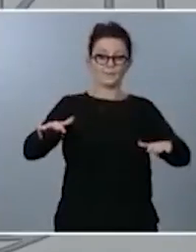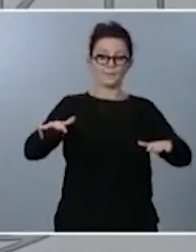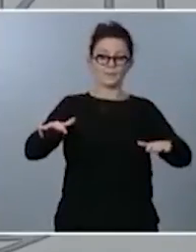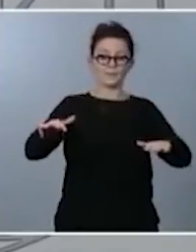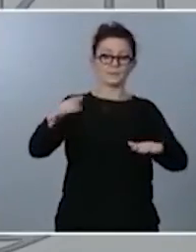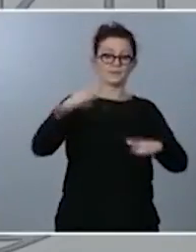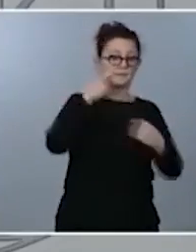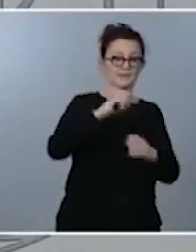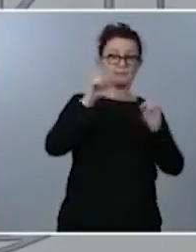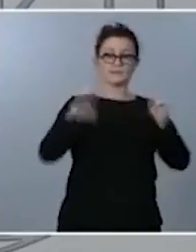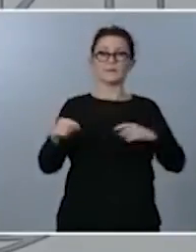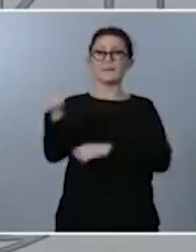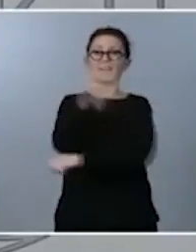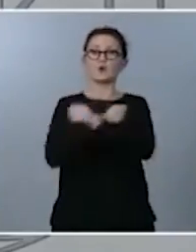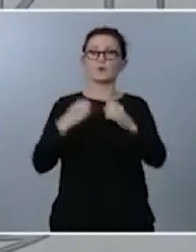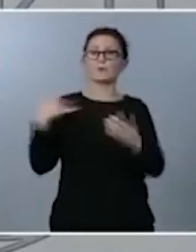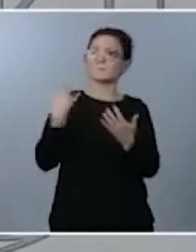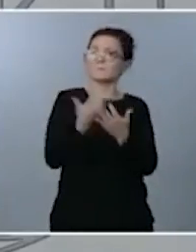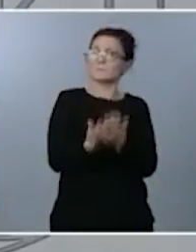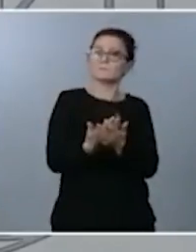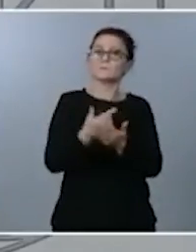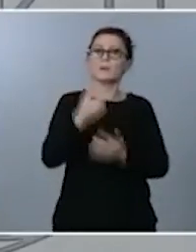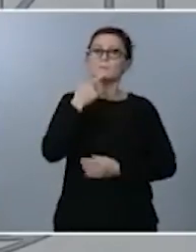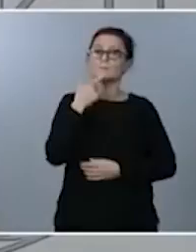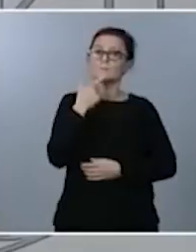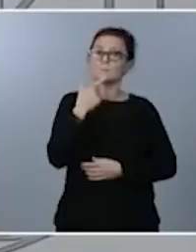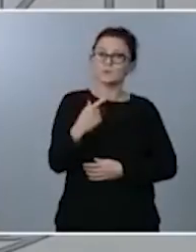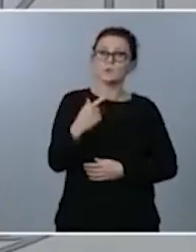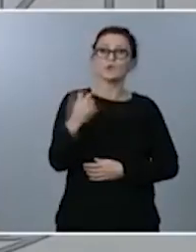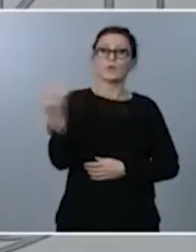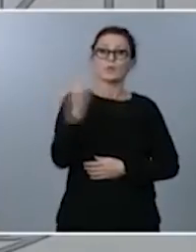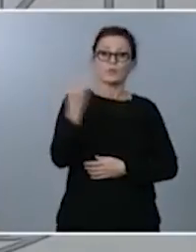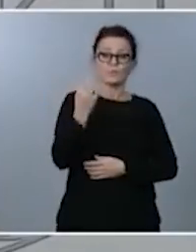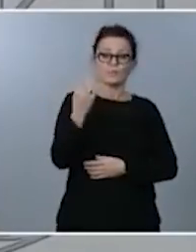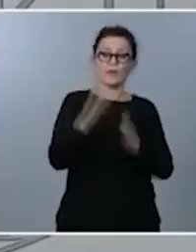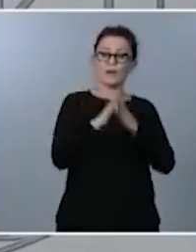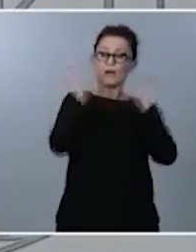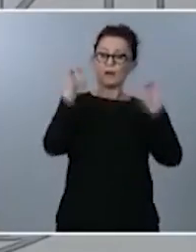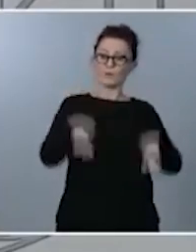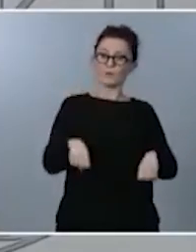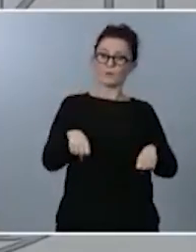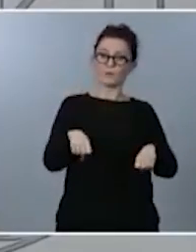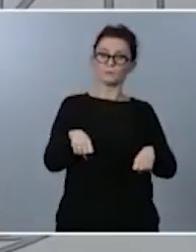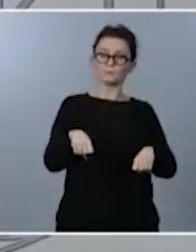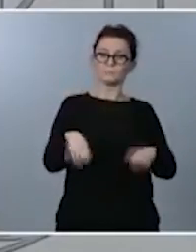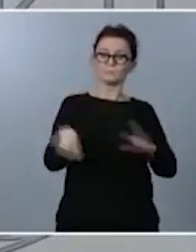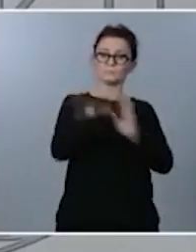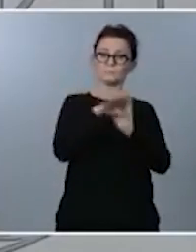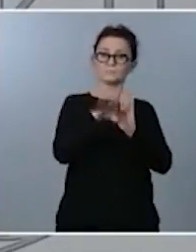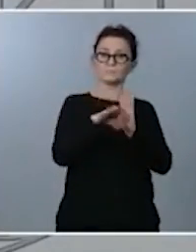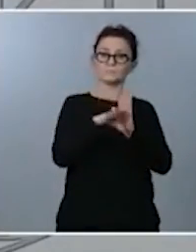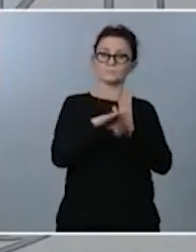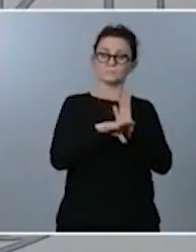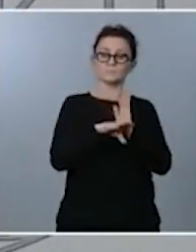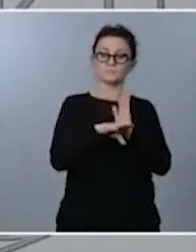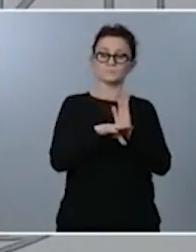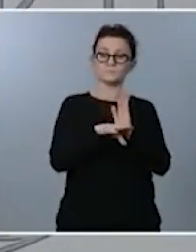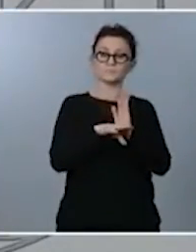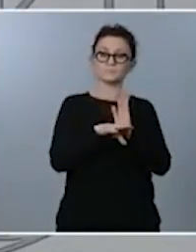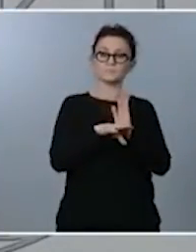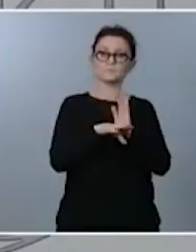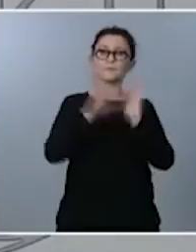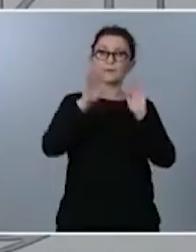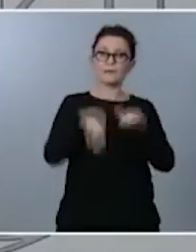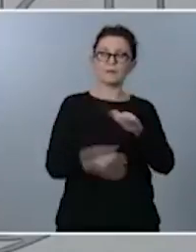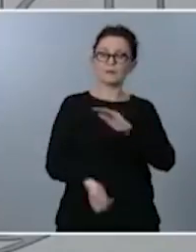venido transmitiendo que había que acompasar el desarrollo del acuerdo programático que hizo posible la conformación de este gobierno